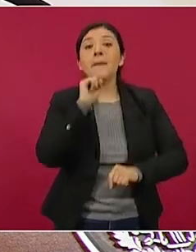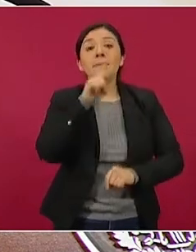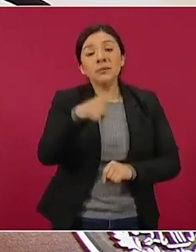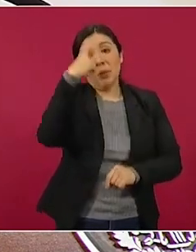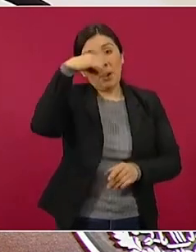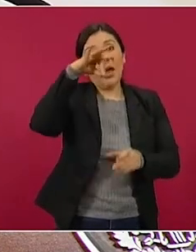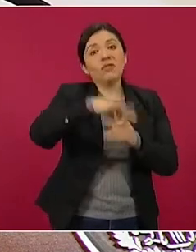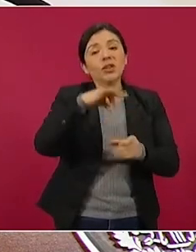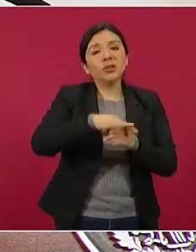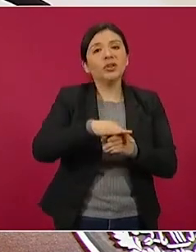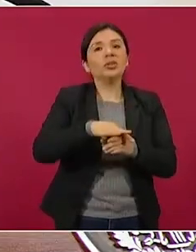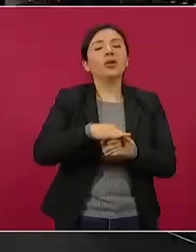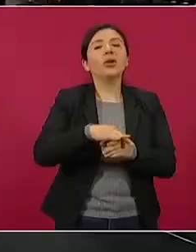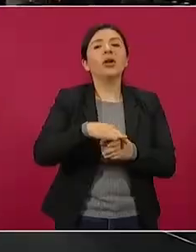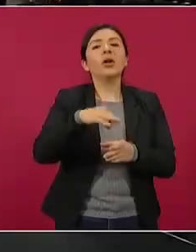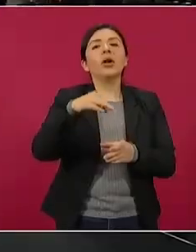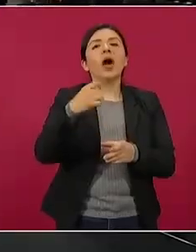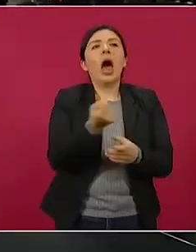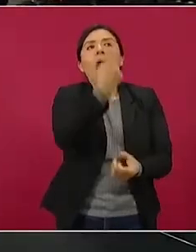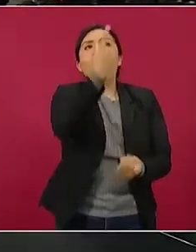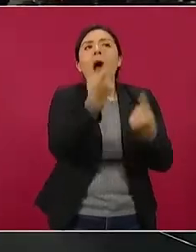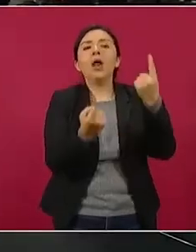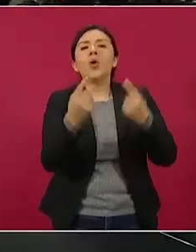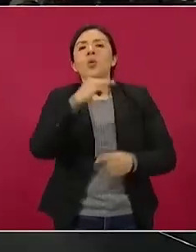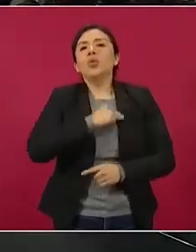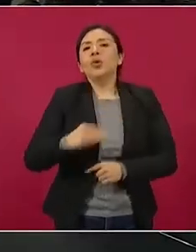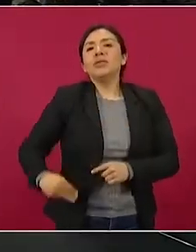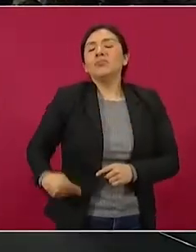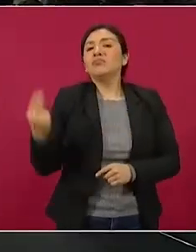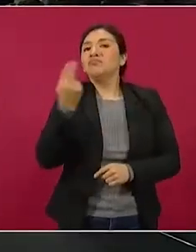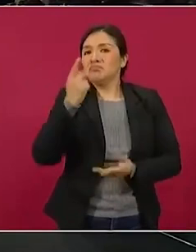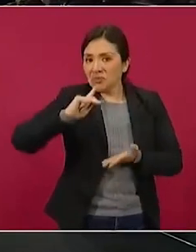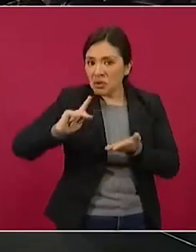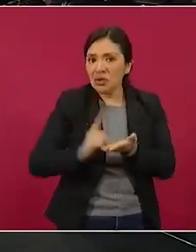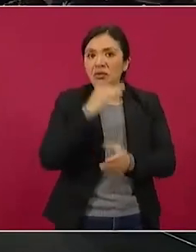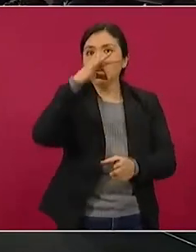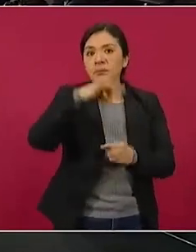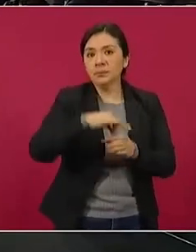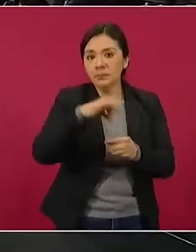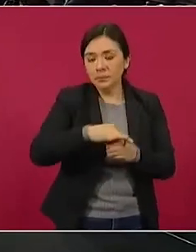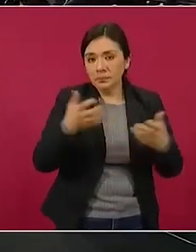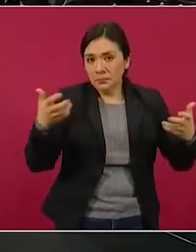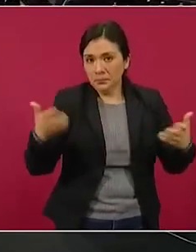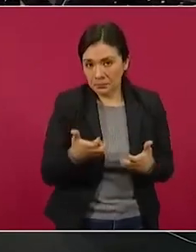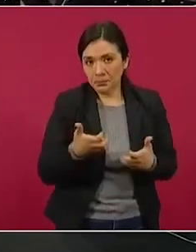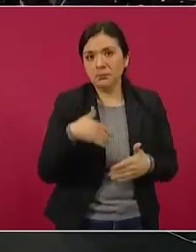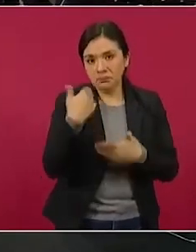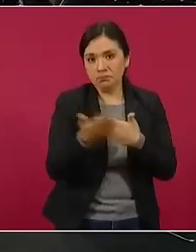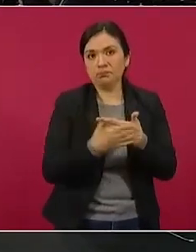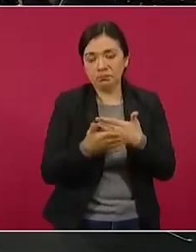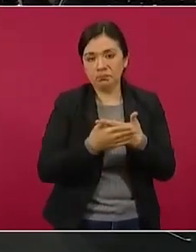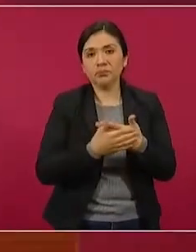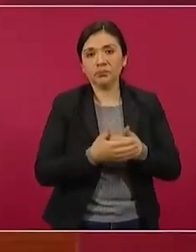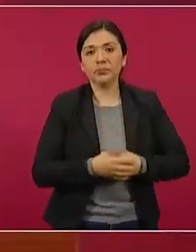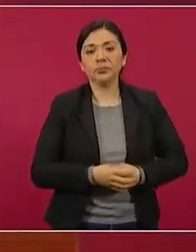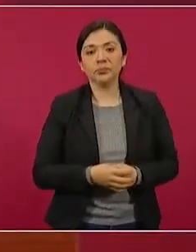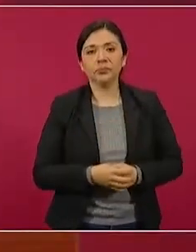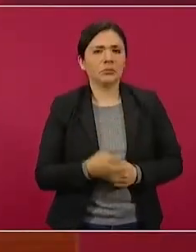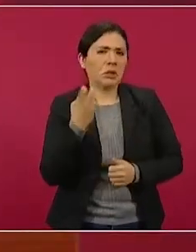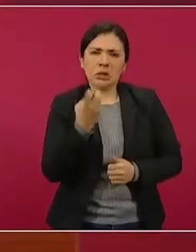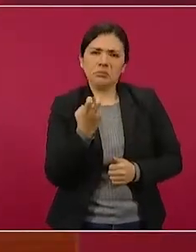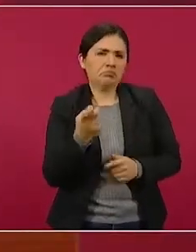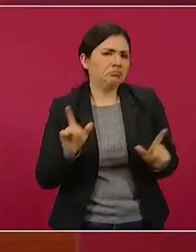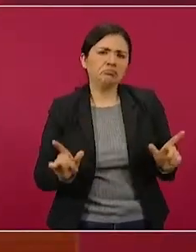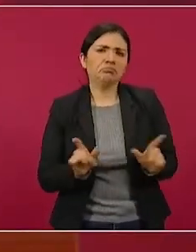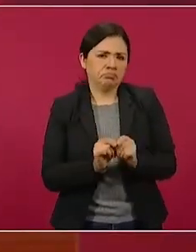elecciones extraordinarias en algunos municipios que van a realizar nuevamente elecciones. En términos